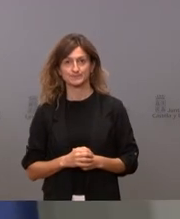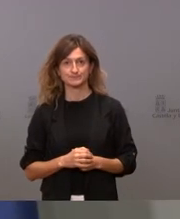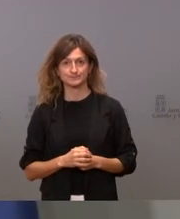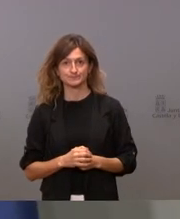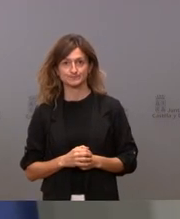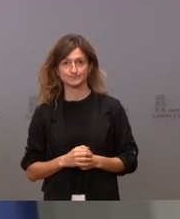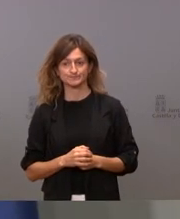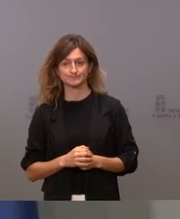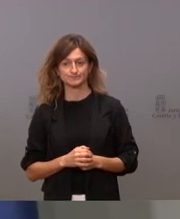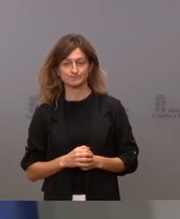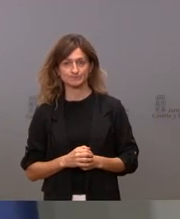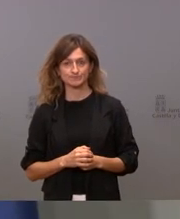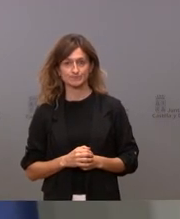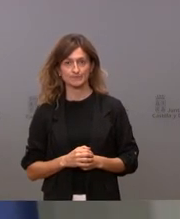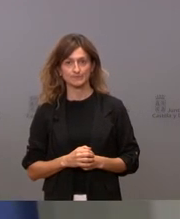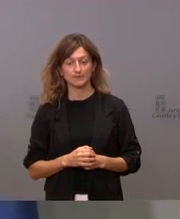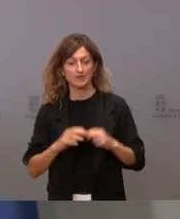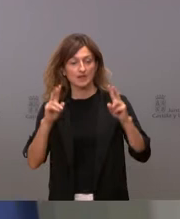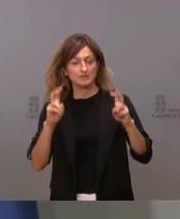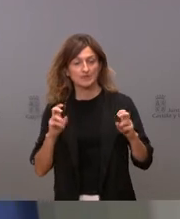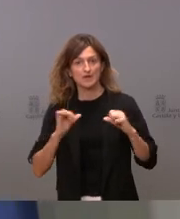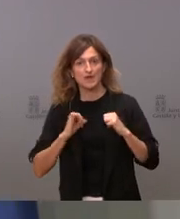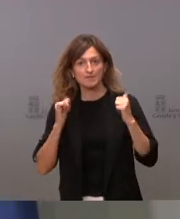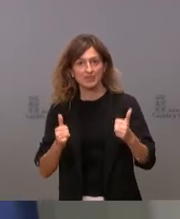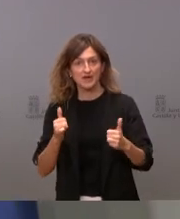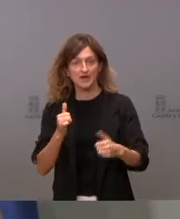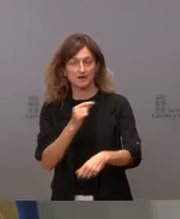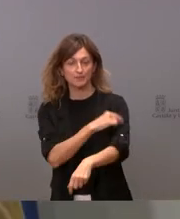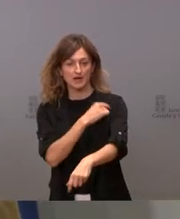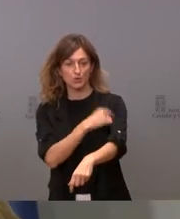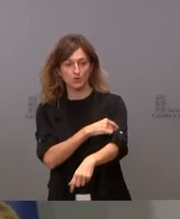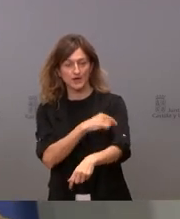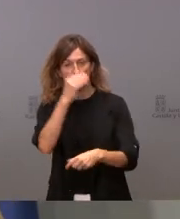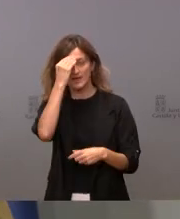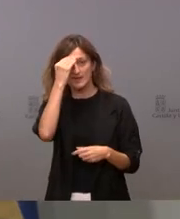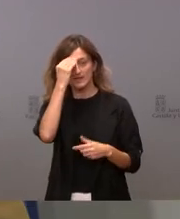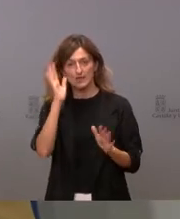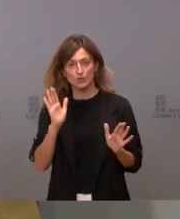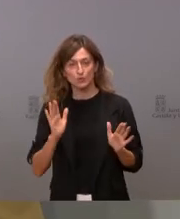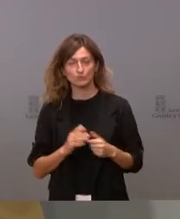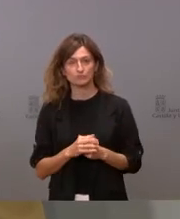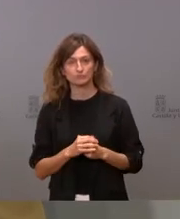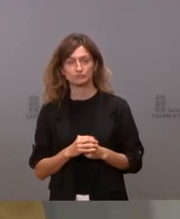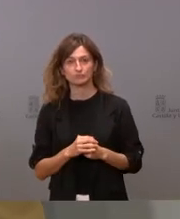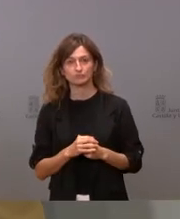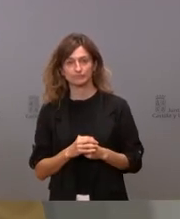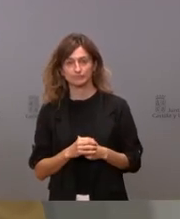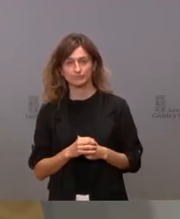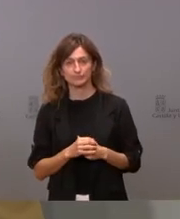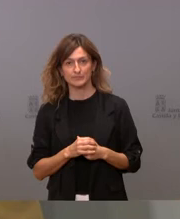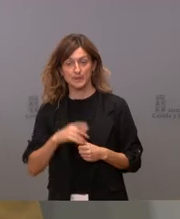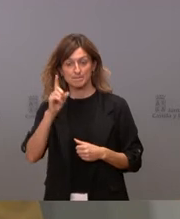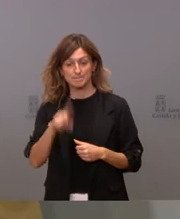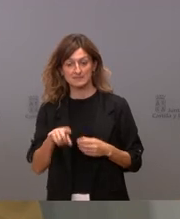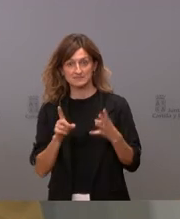Bueno, sobre cuándo vamos a empezar. Vamos a empezar, si no recuerdo mal, a finales de